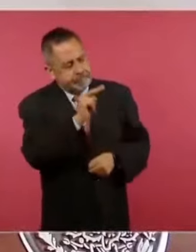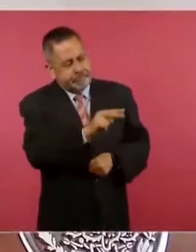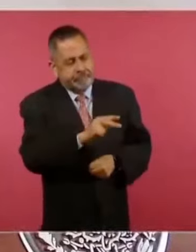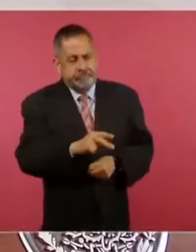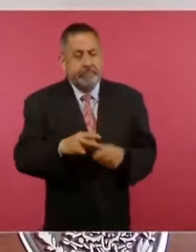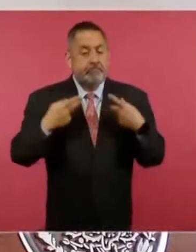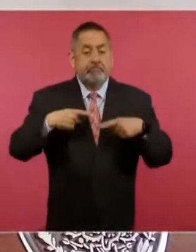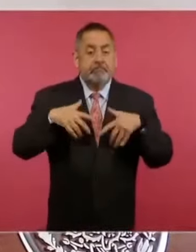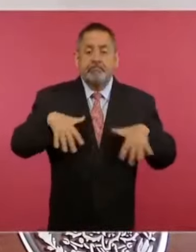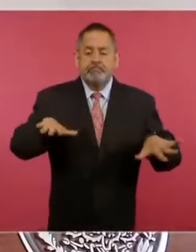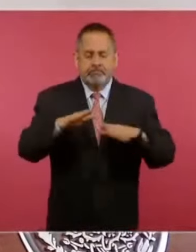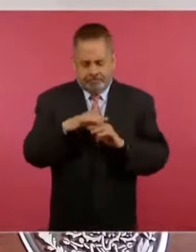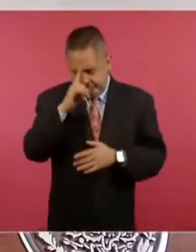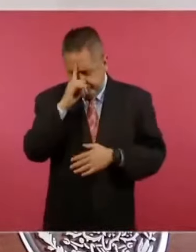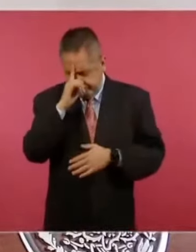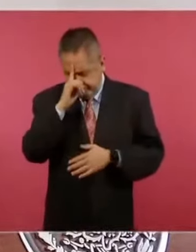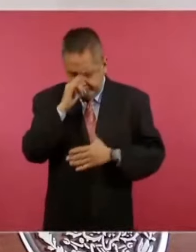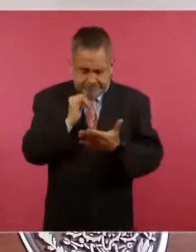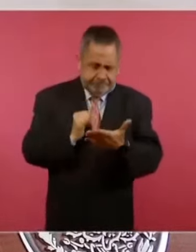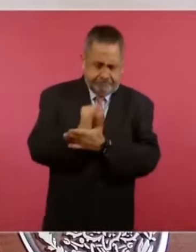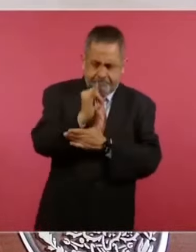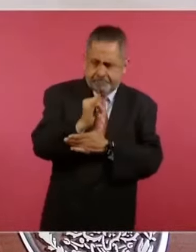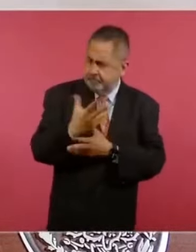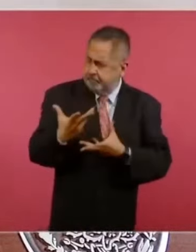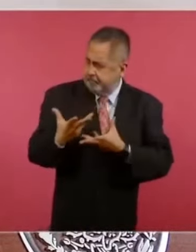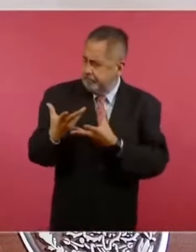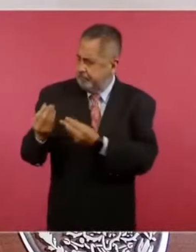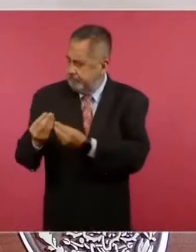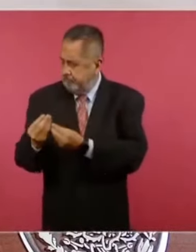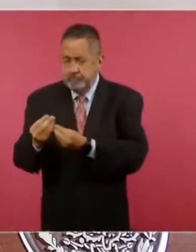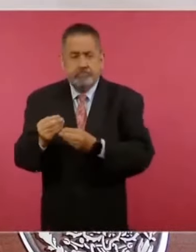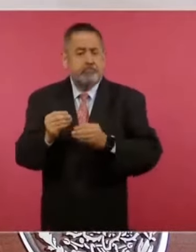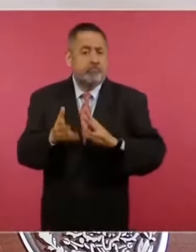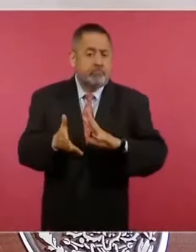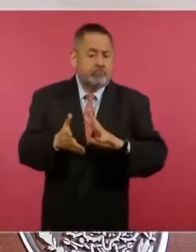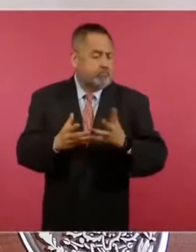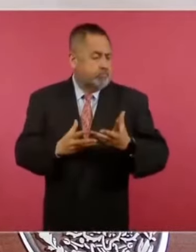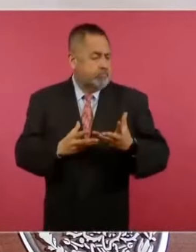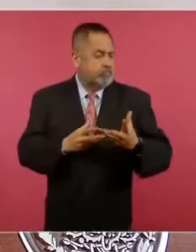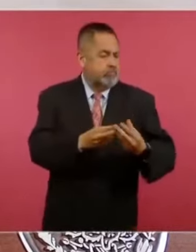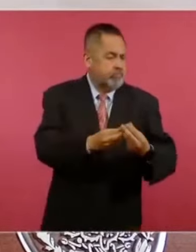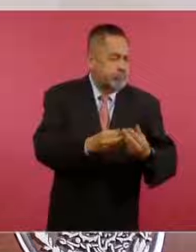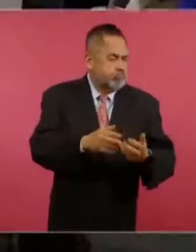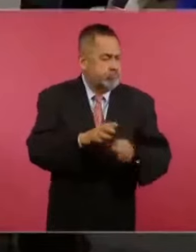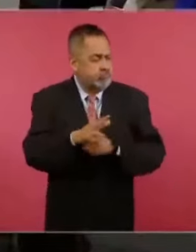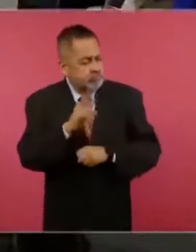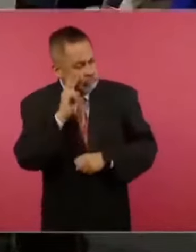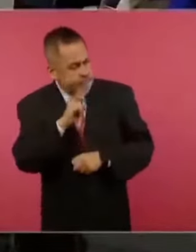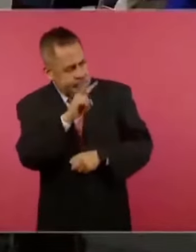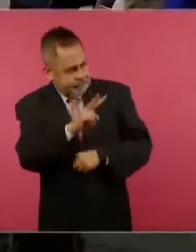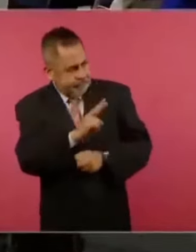mostrando lo que son,